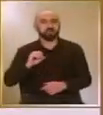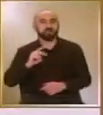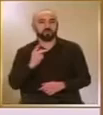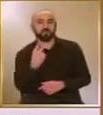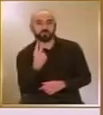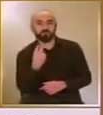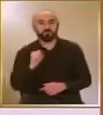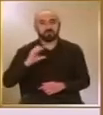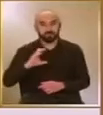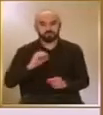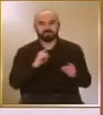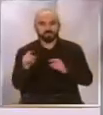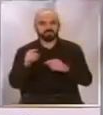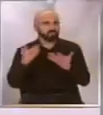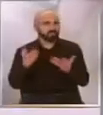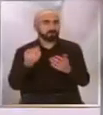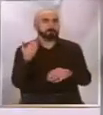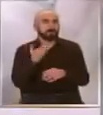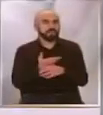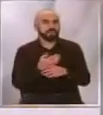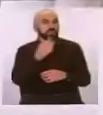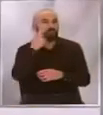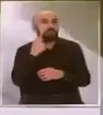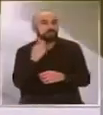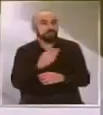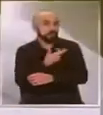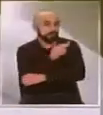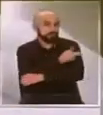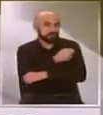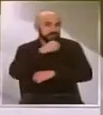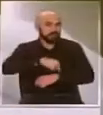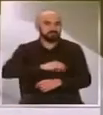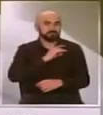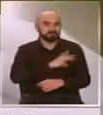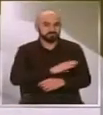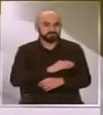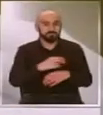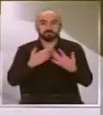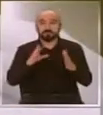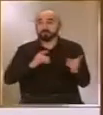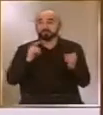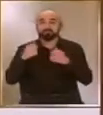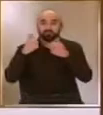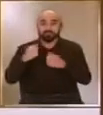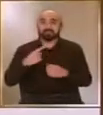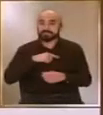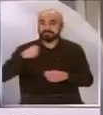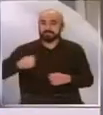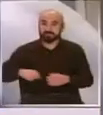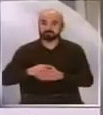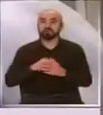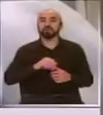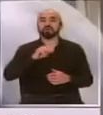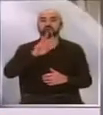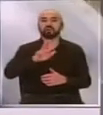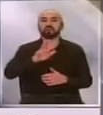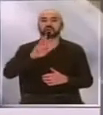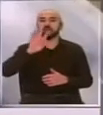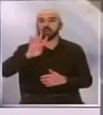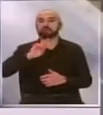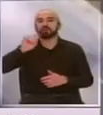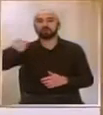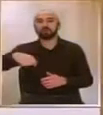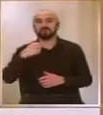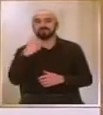solicitaron ensayos clínicos en Chile y que comunicó el éxito de sus testeos en China. 94.7%